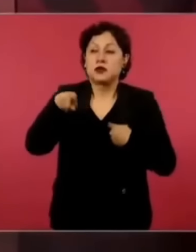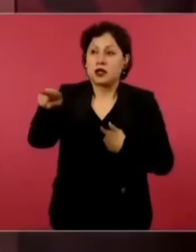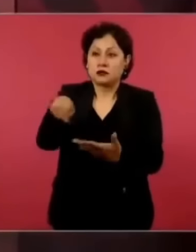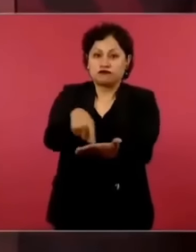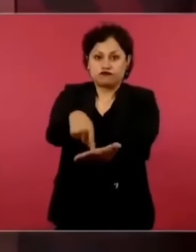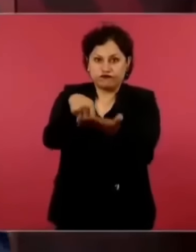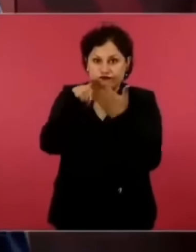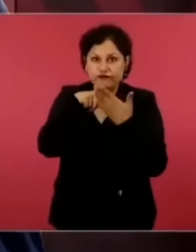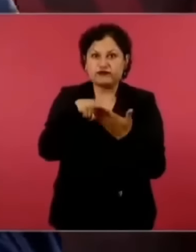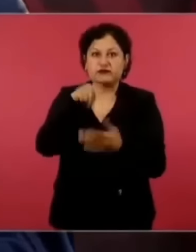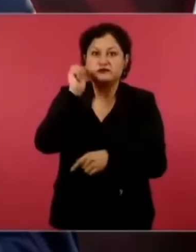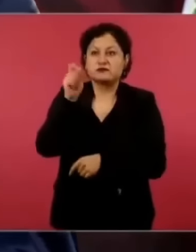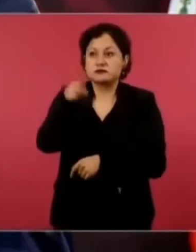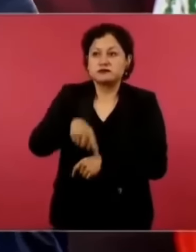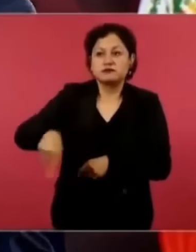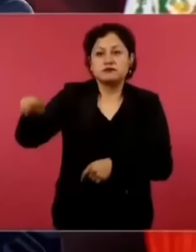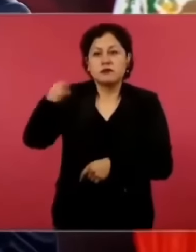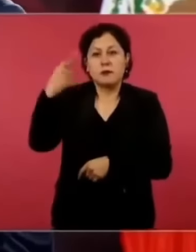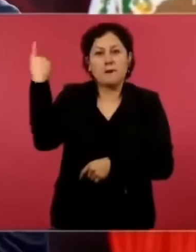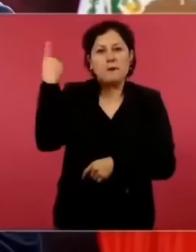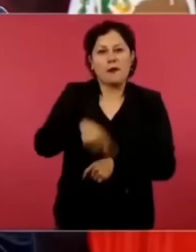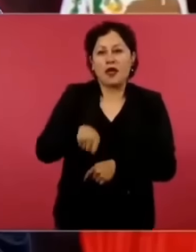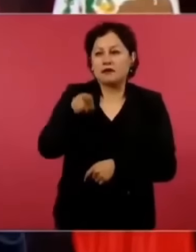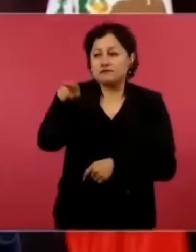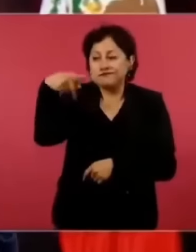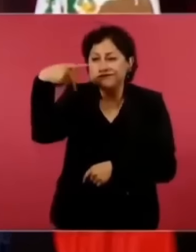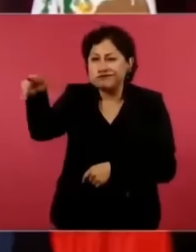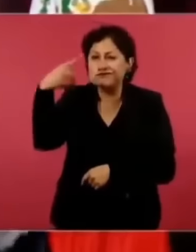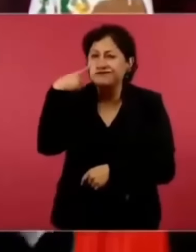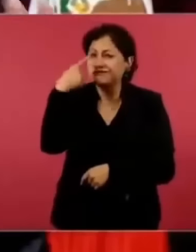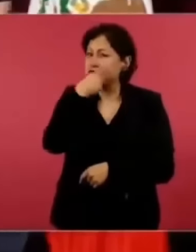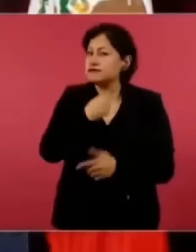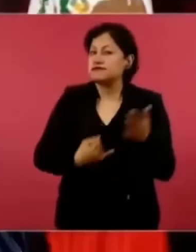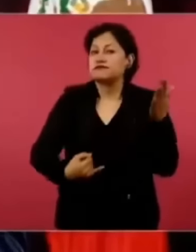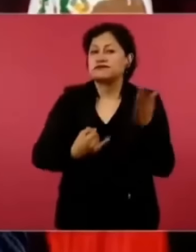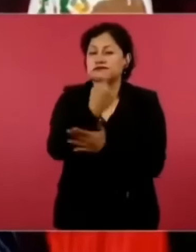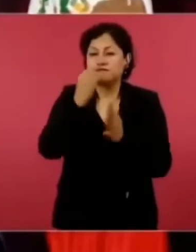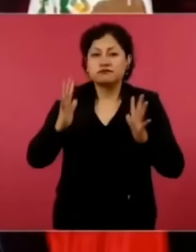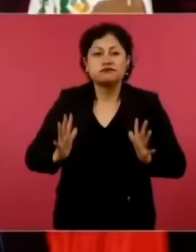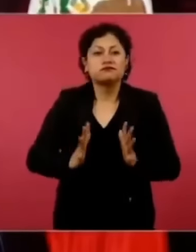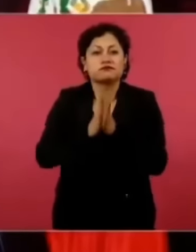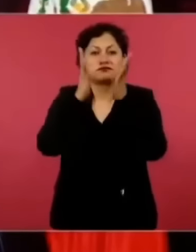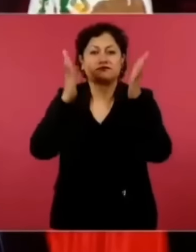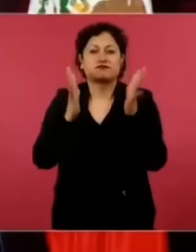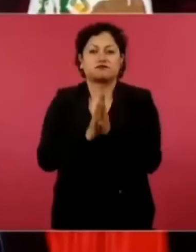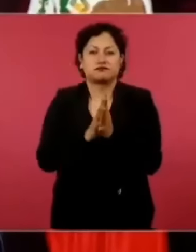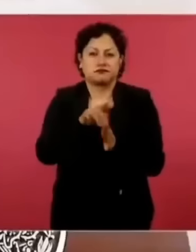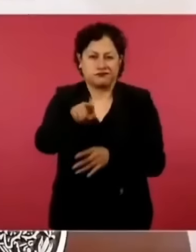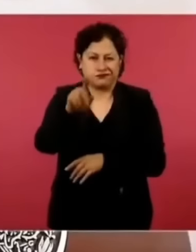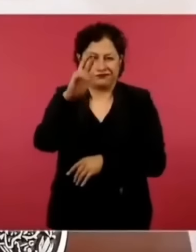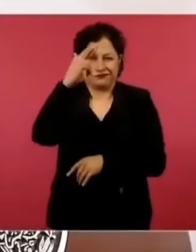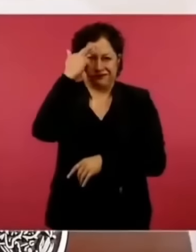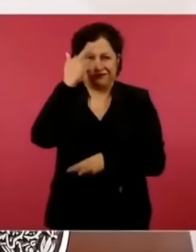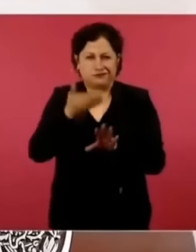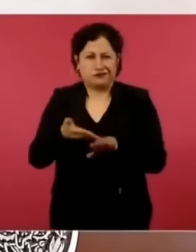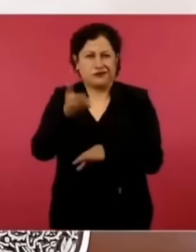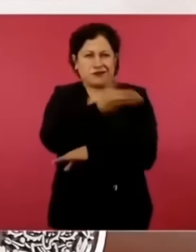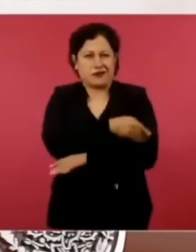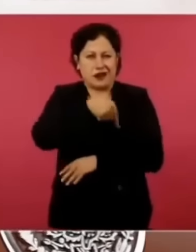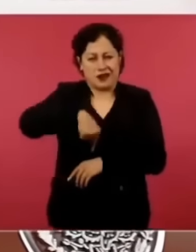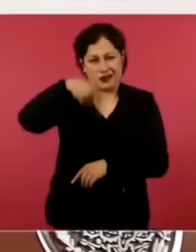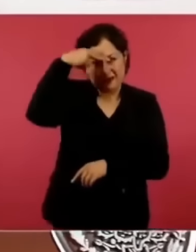Cuando el pueblo manda, ¿qué era lo que había en México? Era una